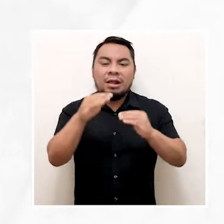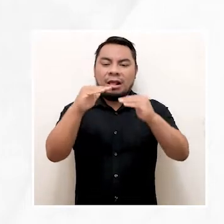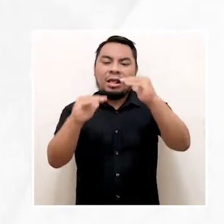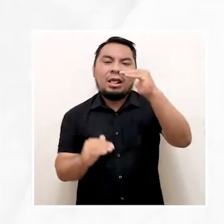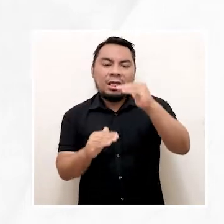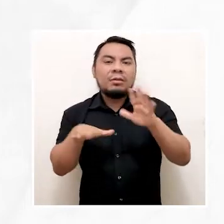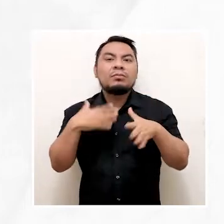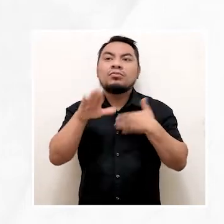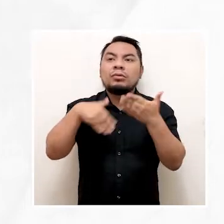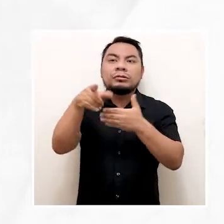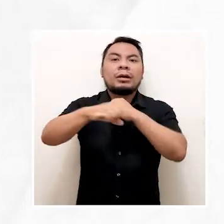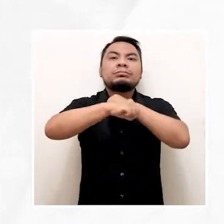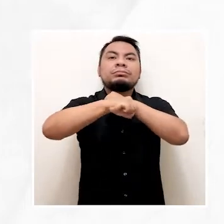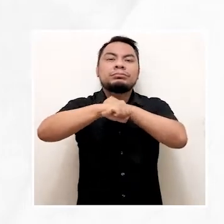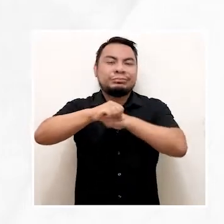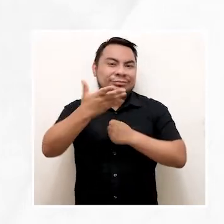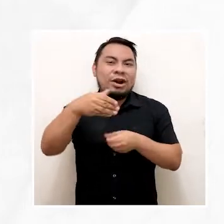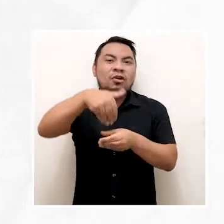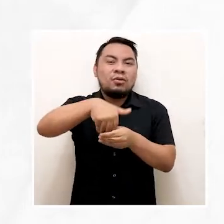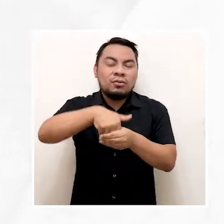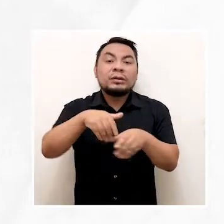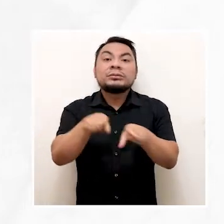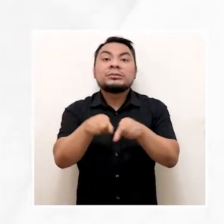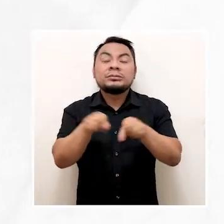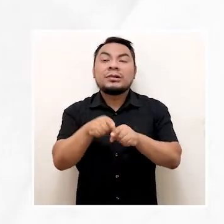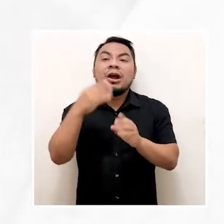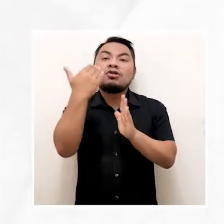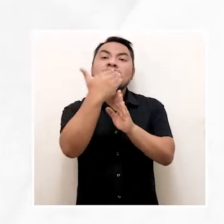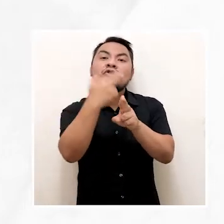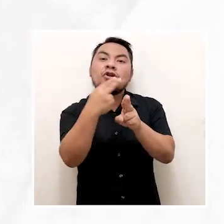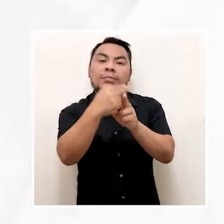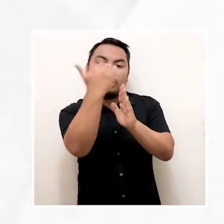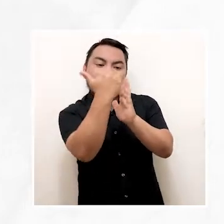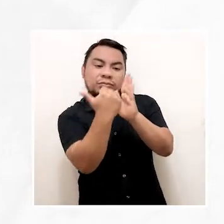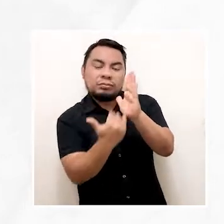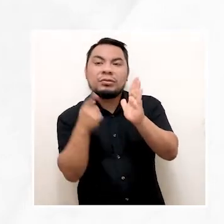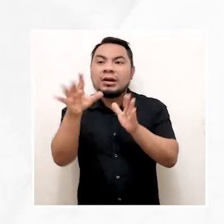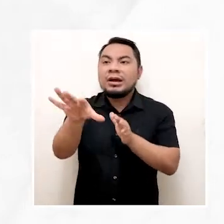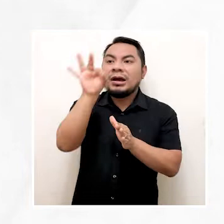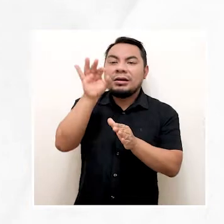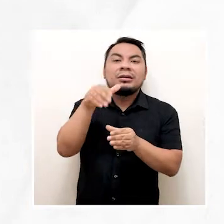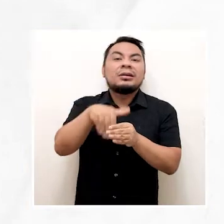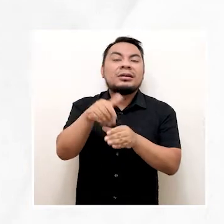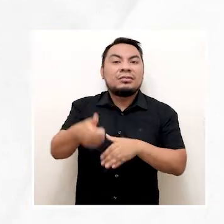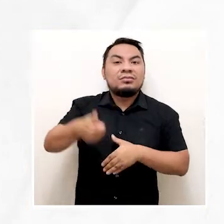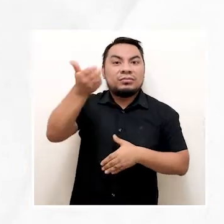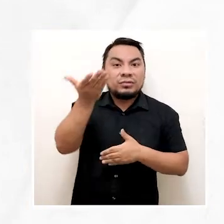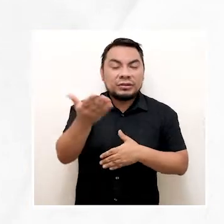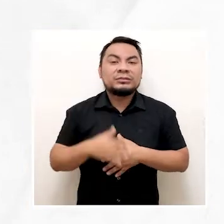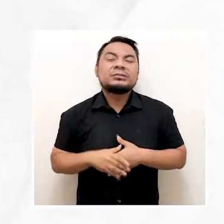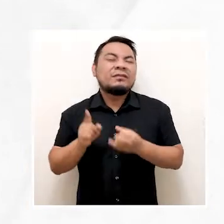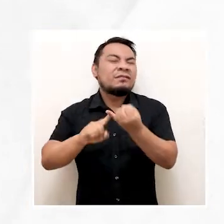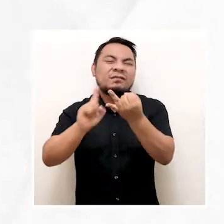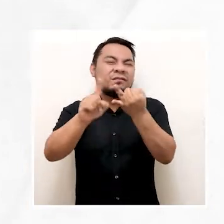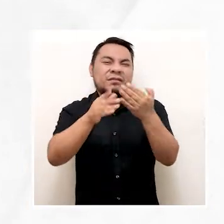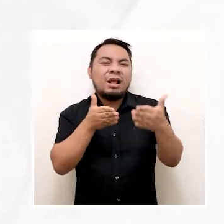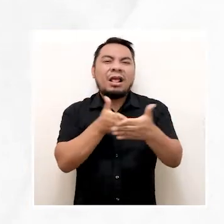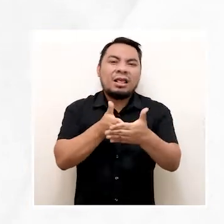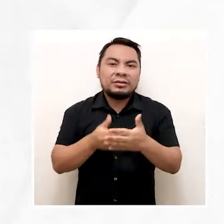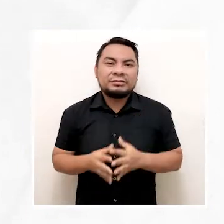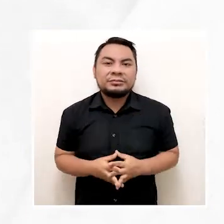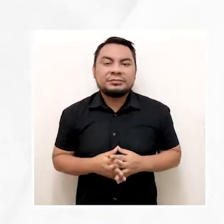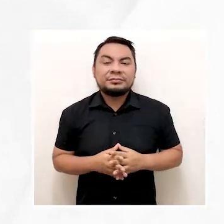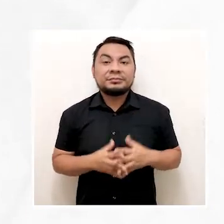político, la desigualdad para financiar sus campañas, la ubicación en las listas de candidaturas que impiden su elección como autoridades,